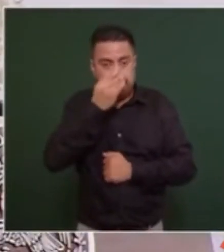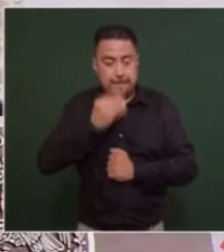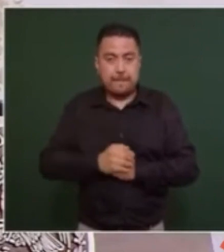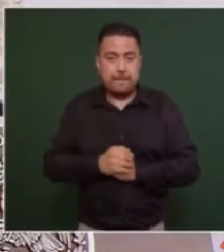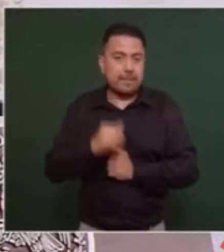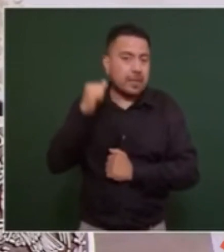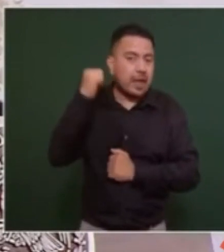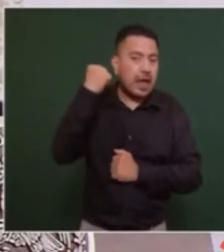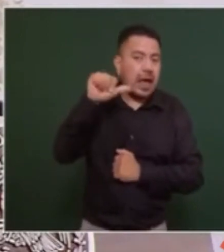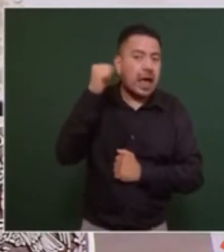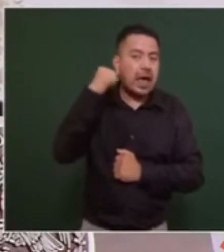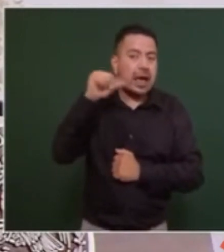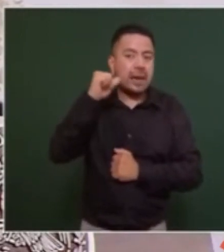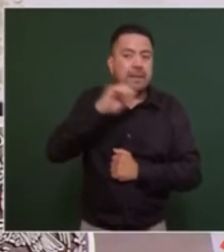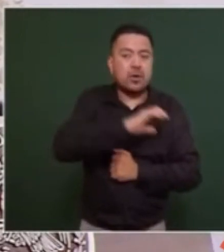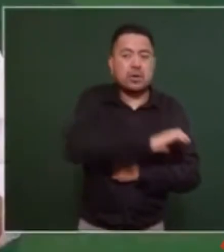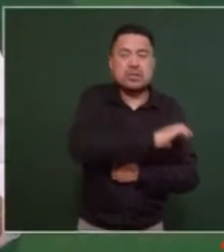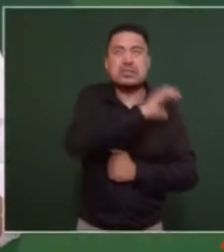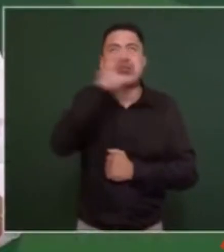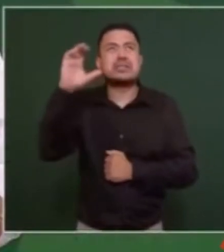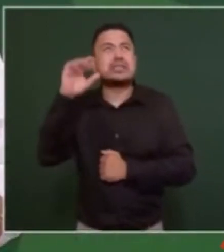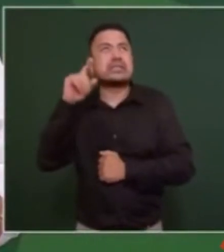Acapulco desde el cielo,